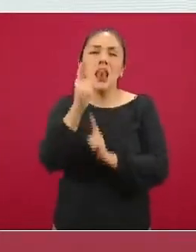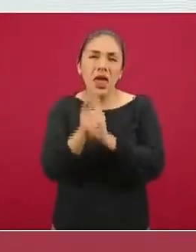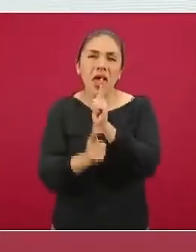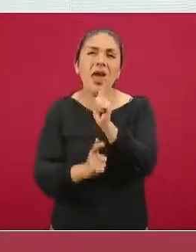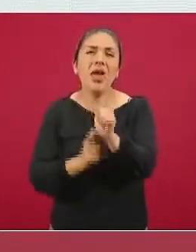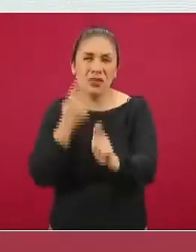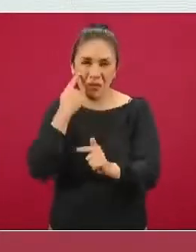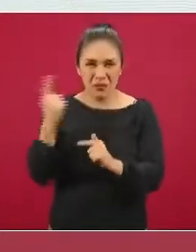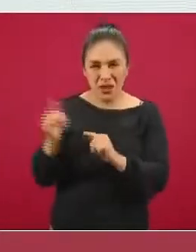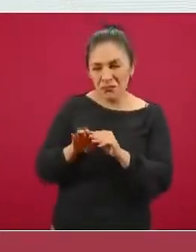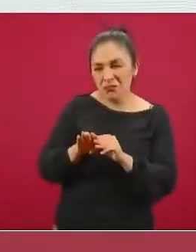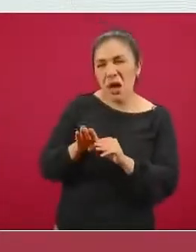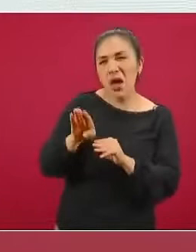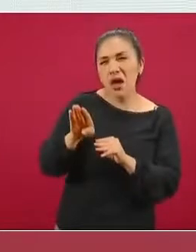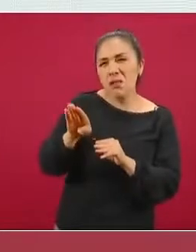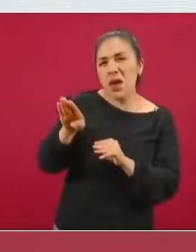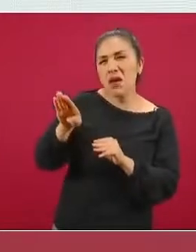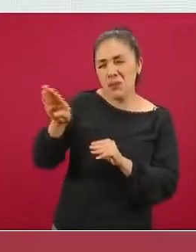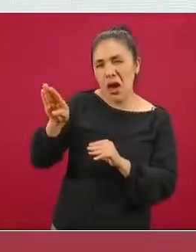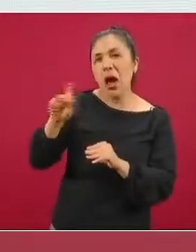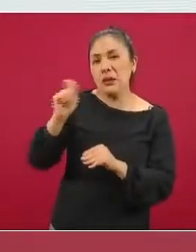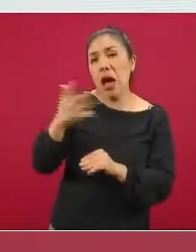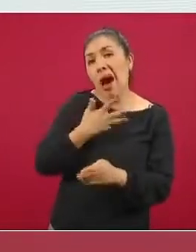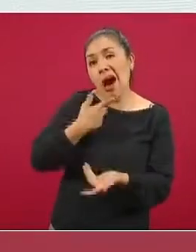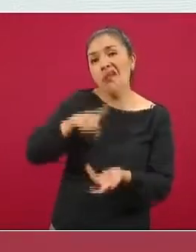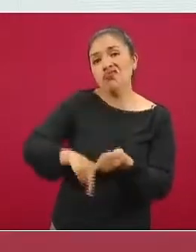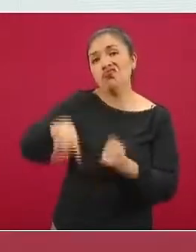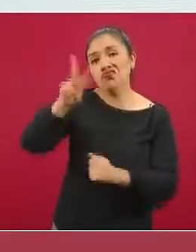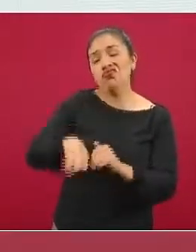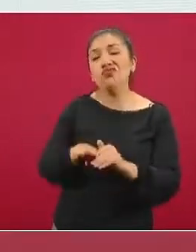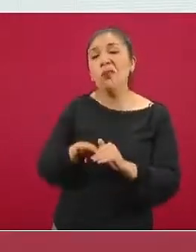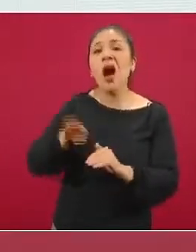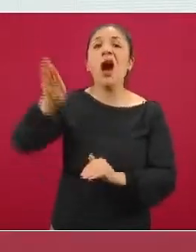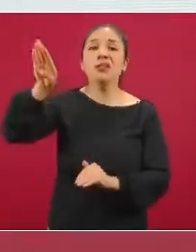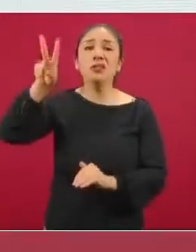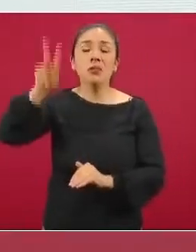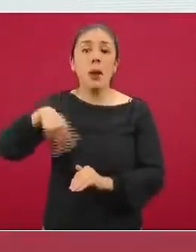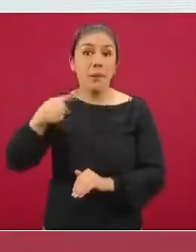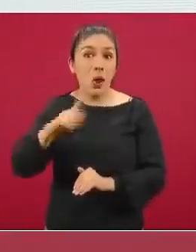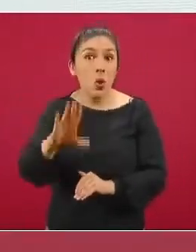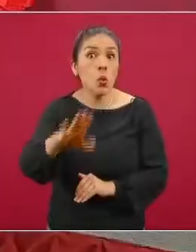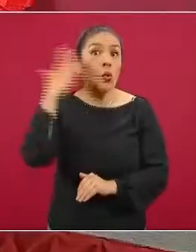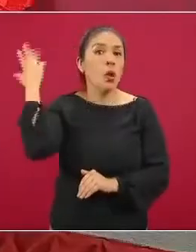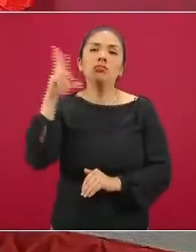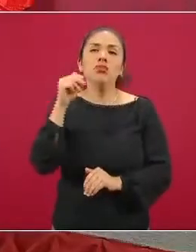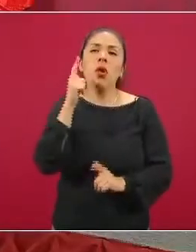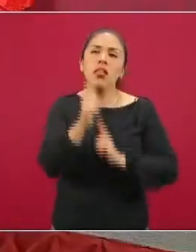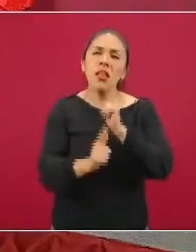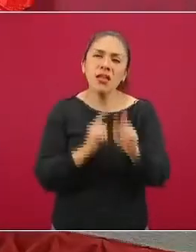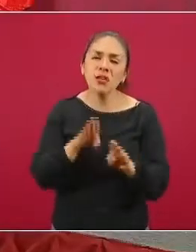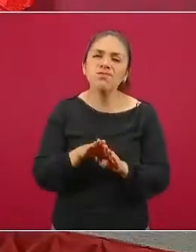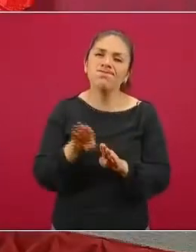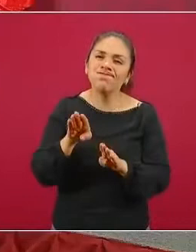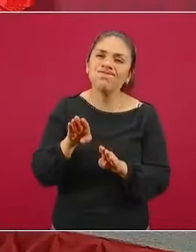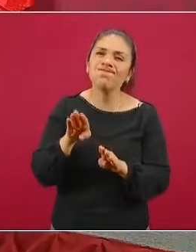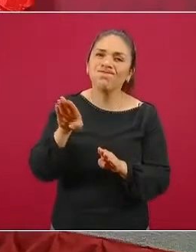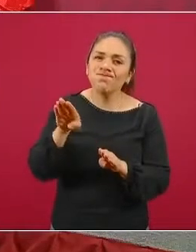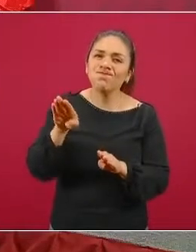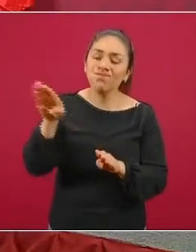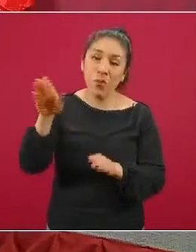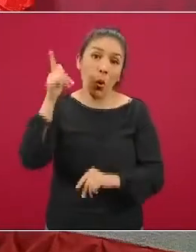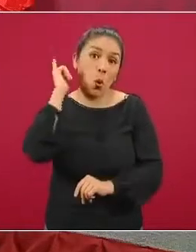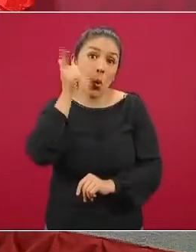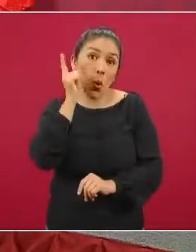Sí significa un incremento, pero no es a una velocidad como la que veíamos al principio. Y bueno,